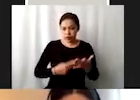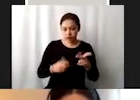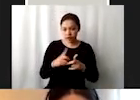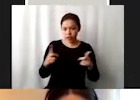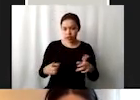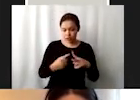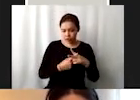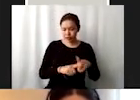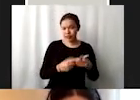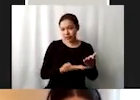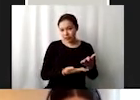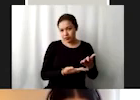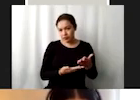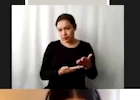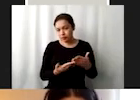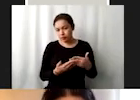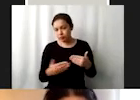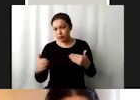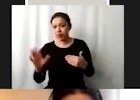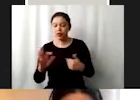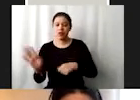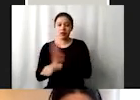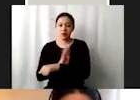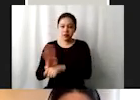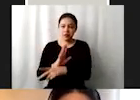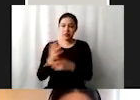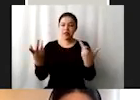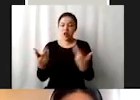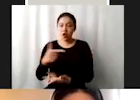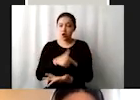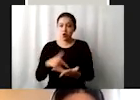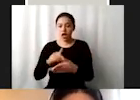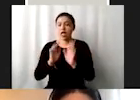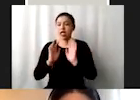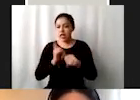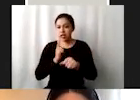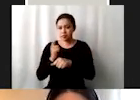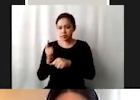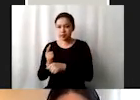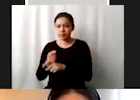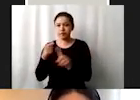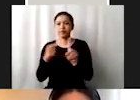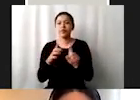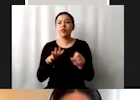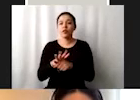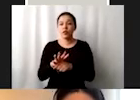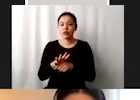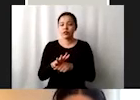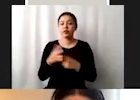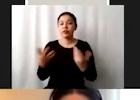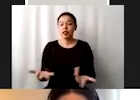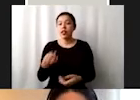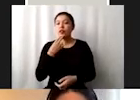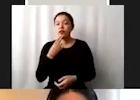a pesar de que podamos tener beneficiarios, incluso sitios bastante identificados, lo que busca es que se utilice como